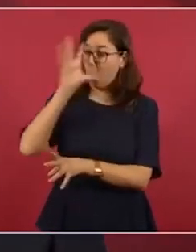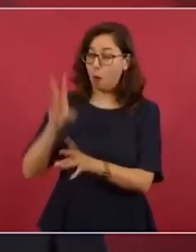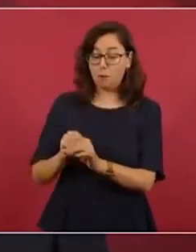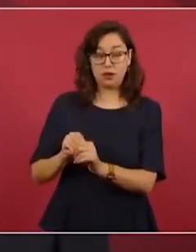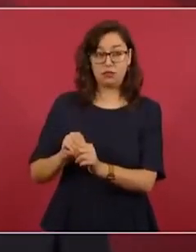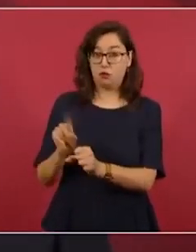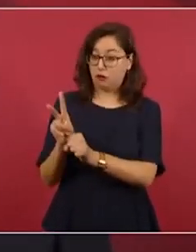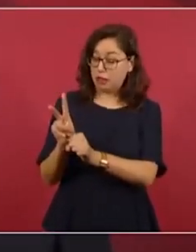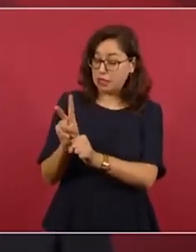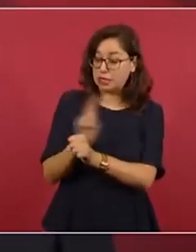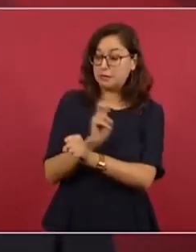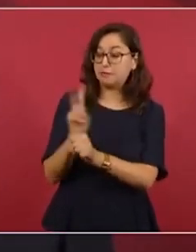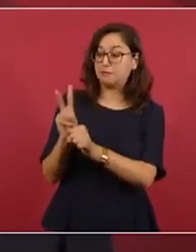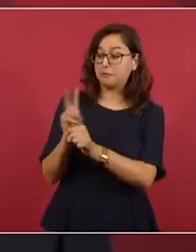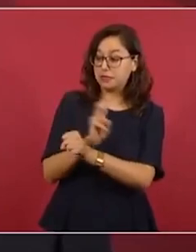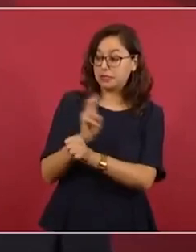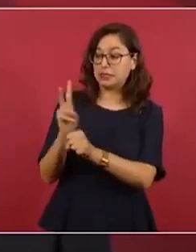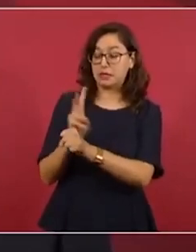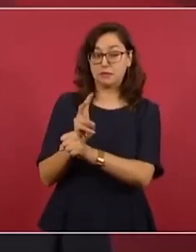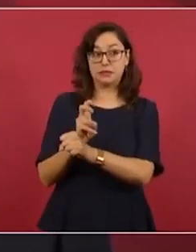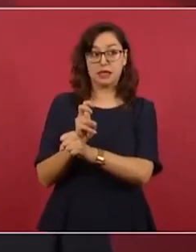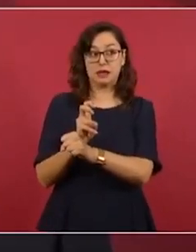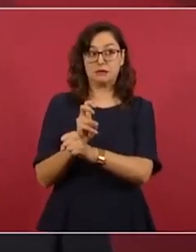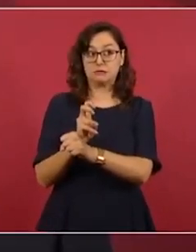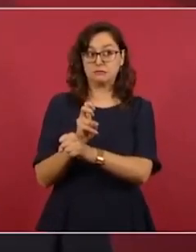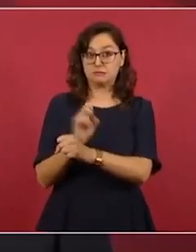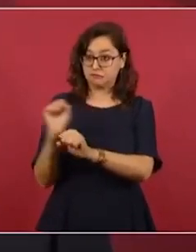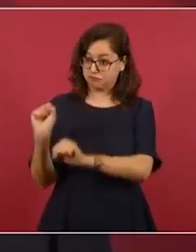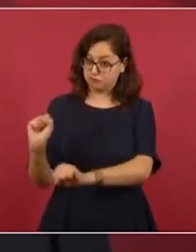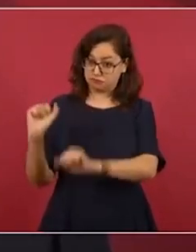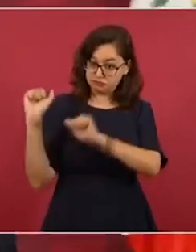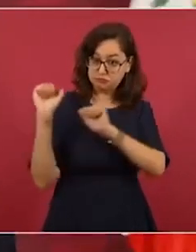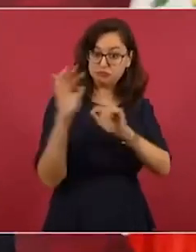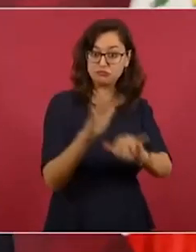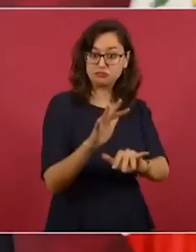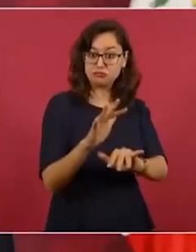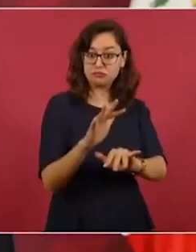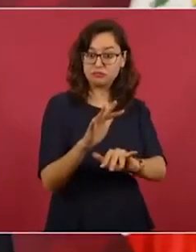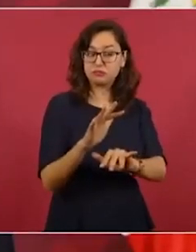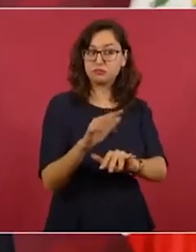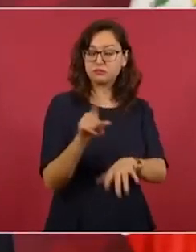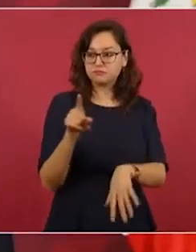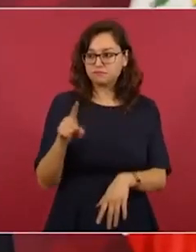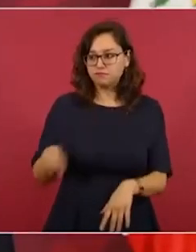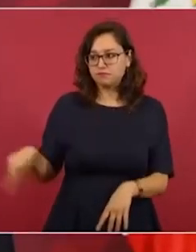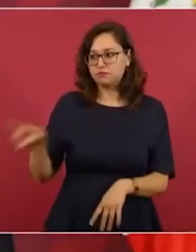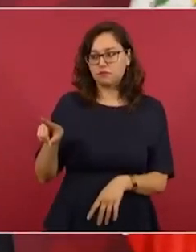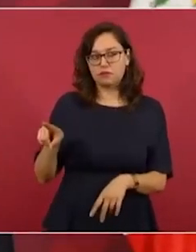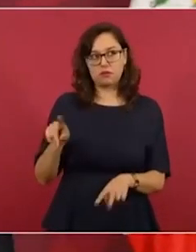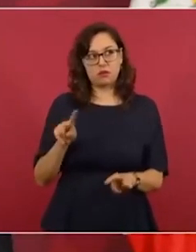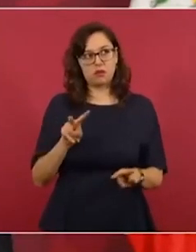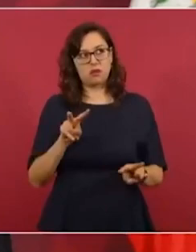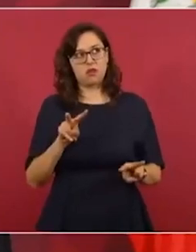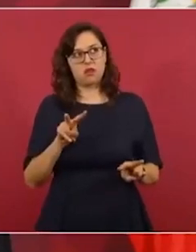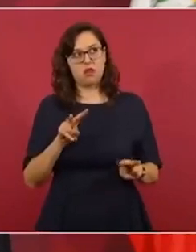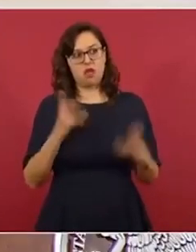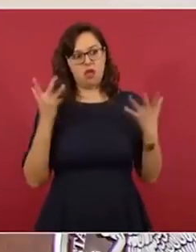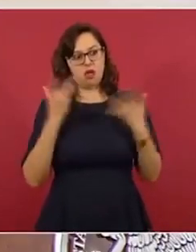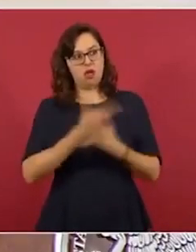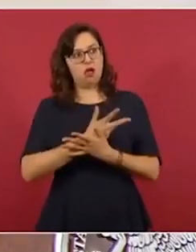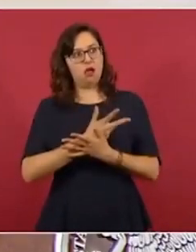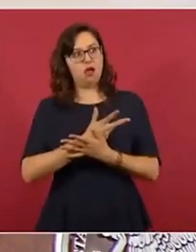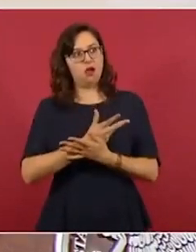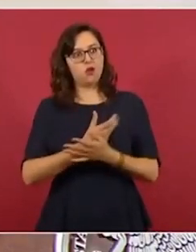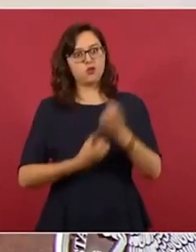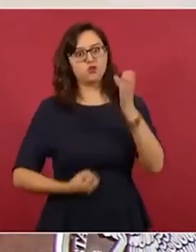Latina van a saber reconocerlo porque se abre una etapa nueva